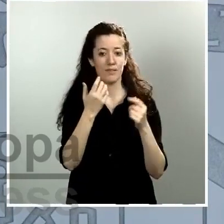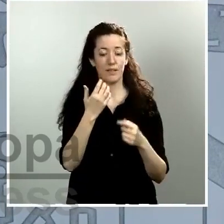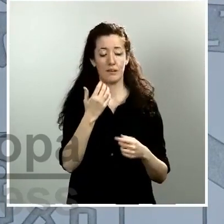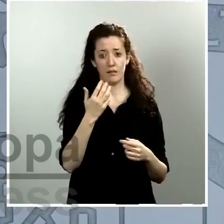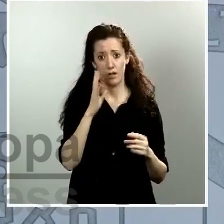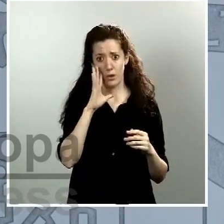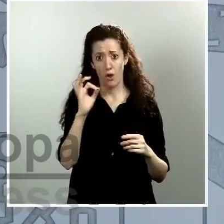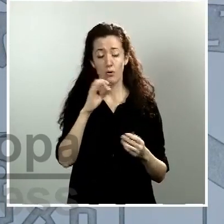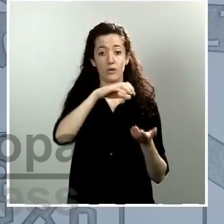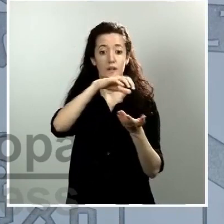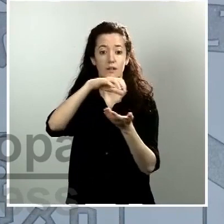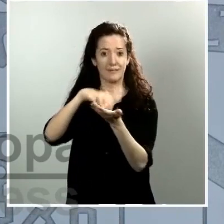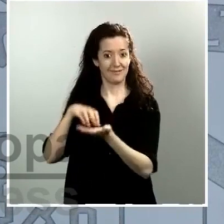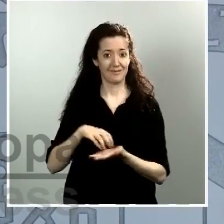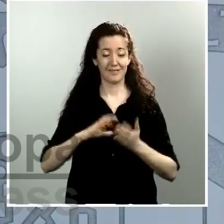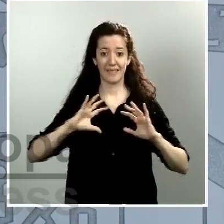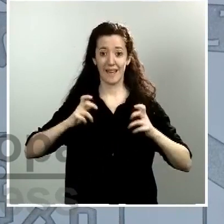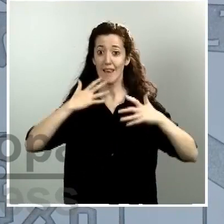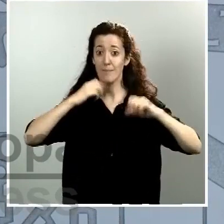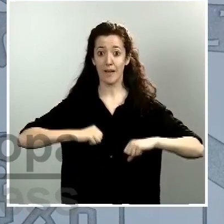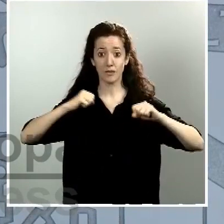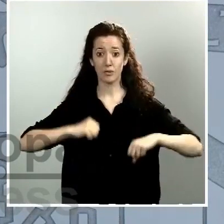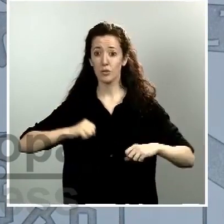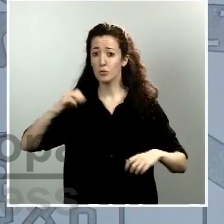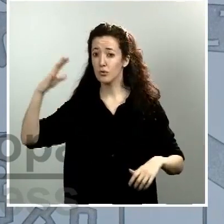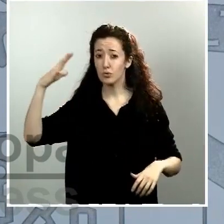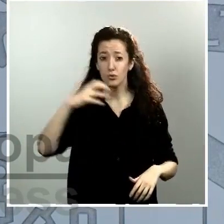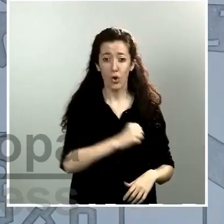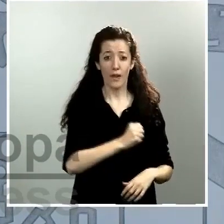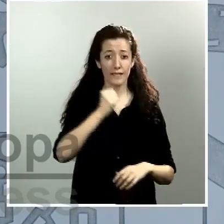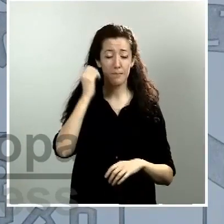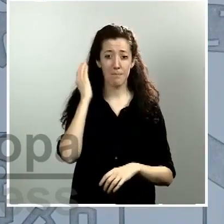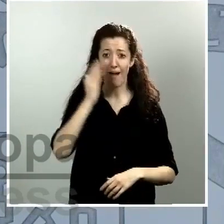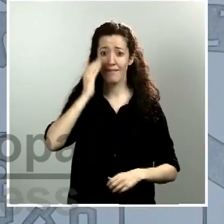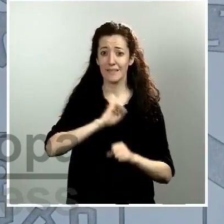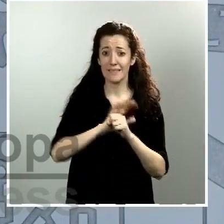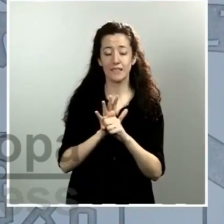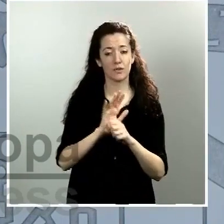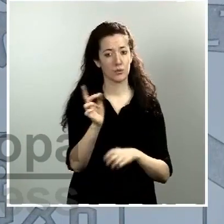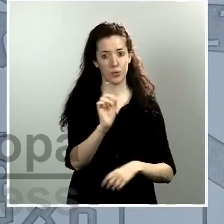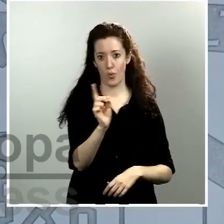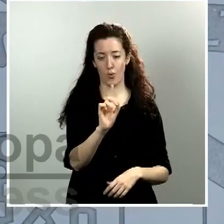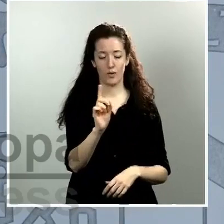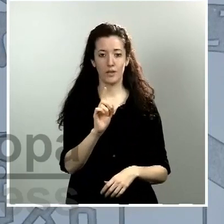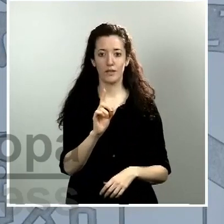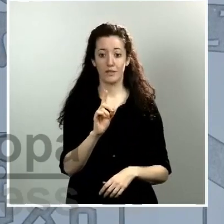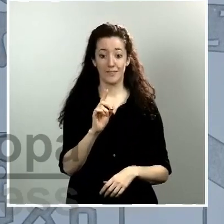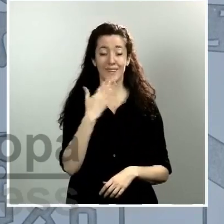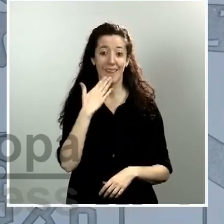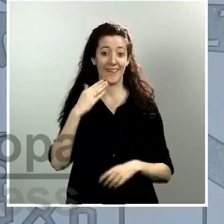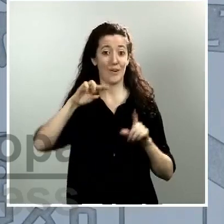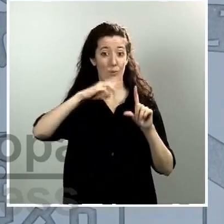afectadas. En base a la información parcial disponible en las webs de las comunidades autónomas sabemos que